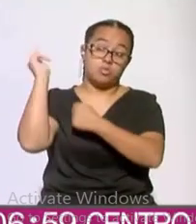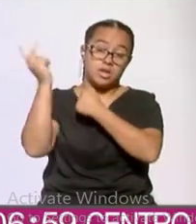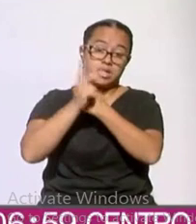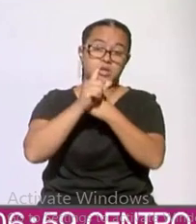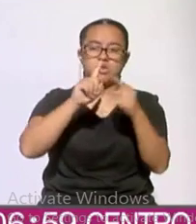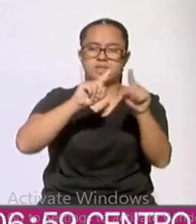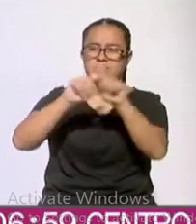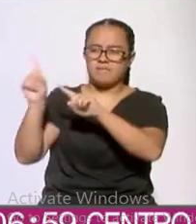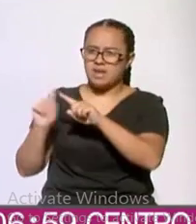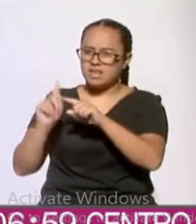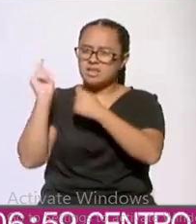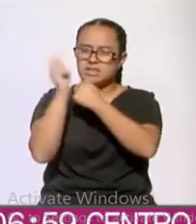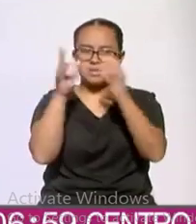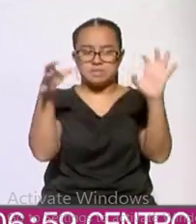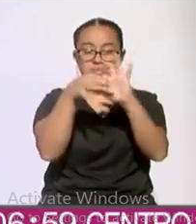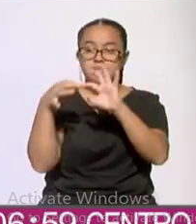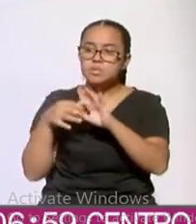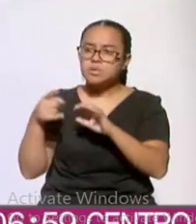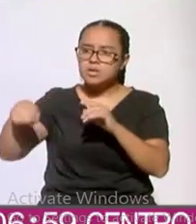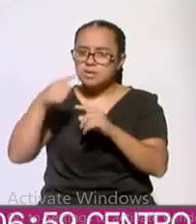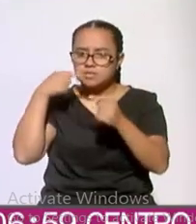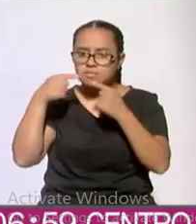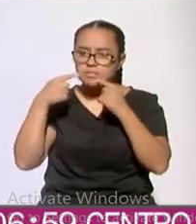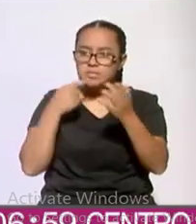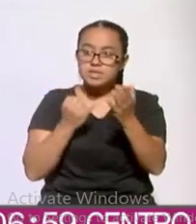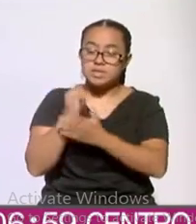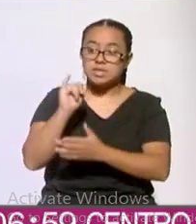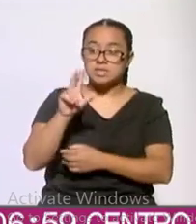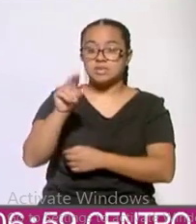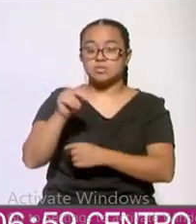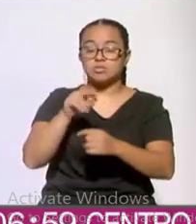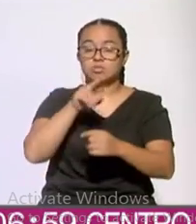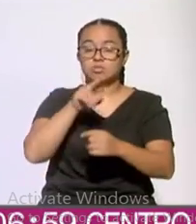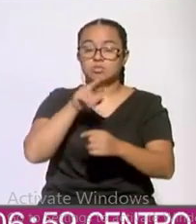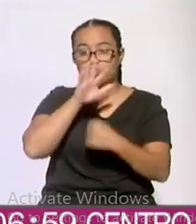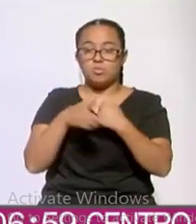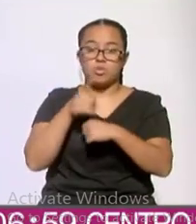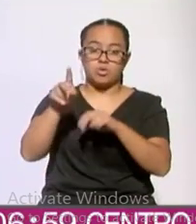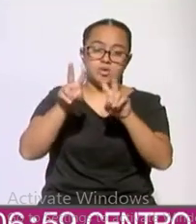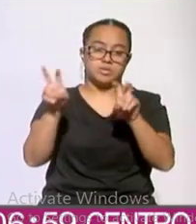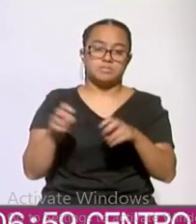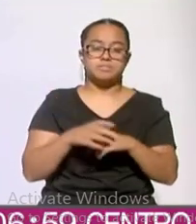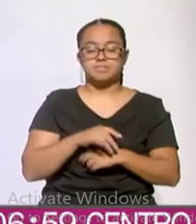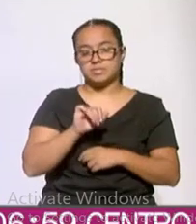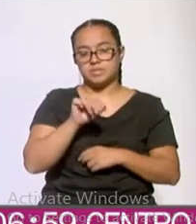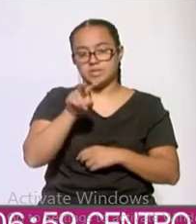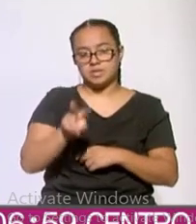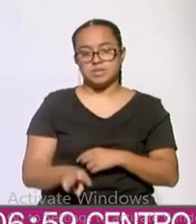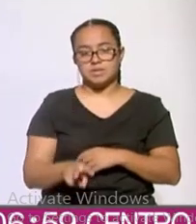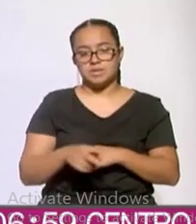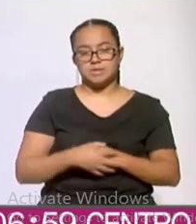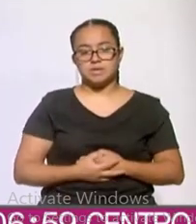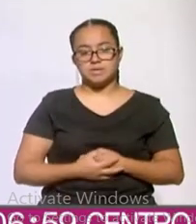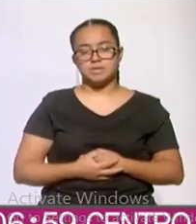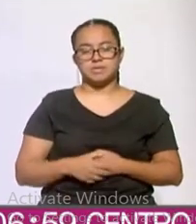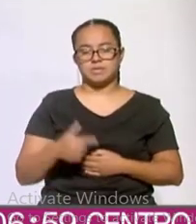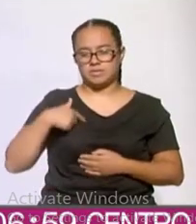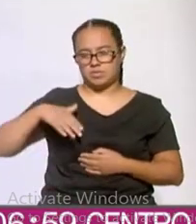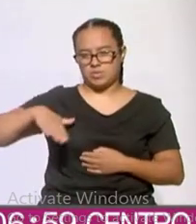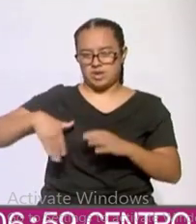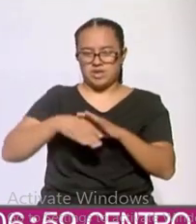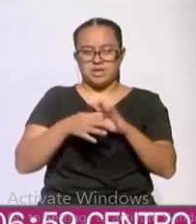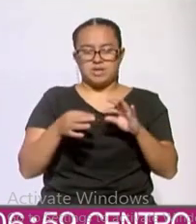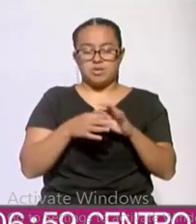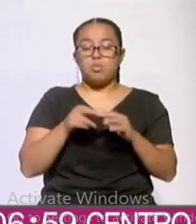organismos nucleares que tienen poder de decisión están preocupados también por estos temas. Así es, así es. Como te decía,